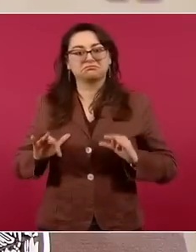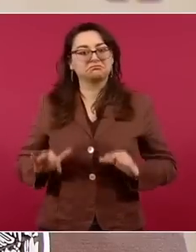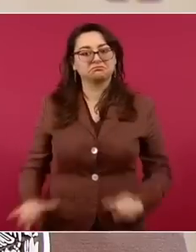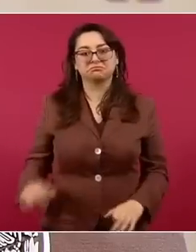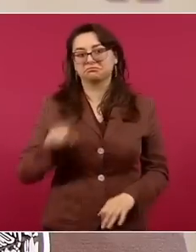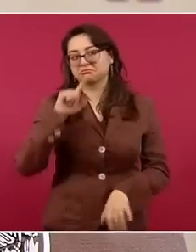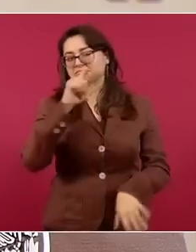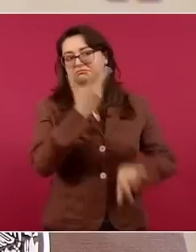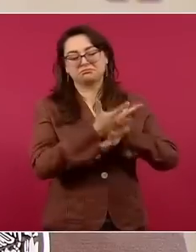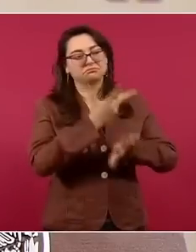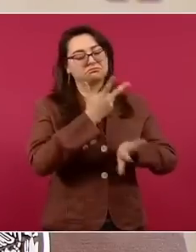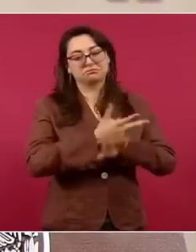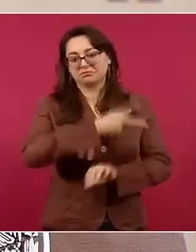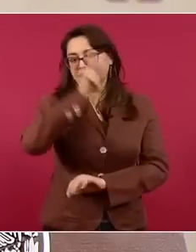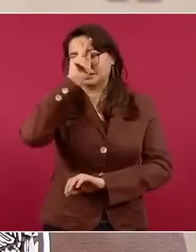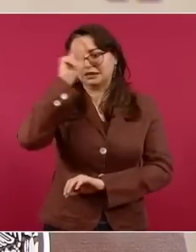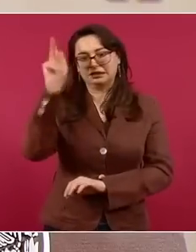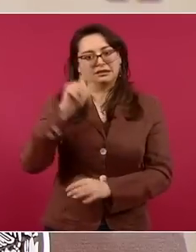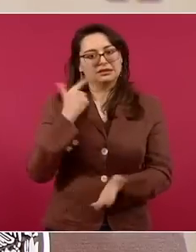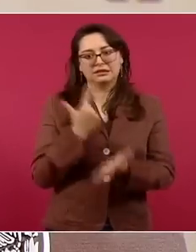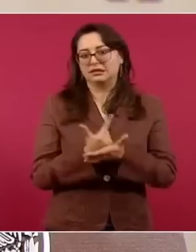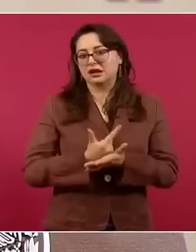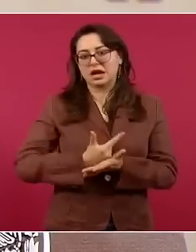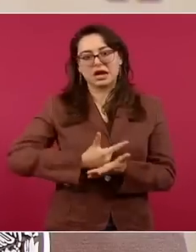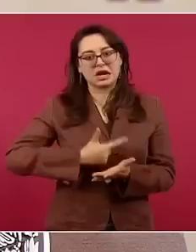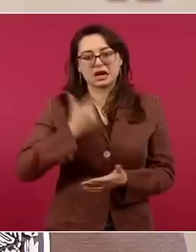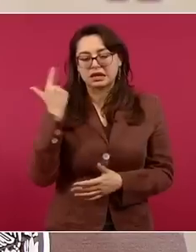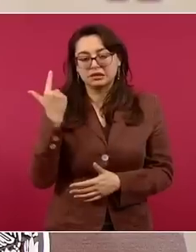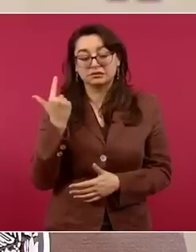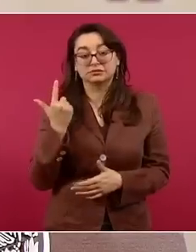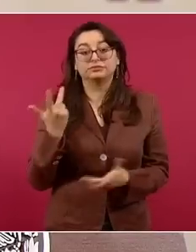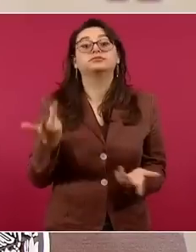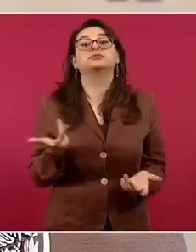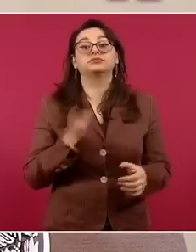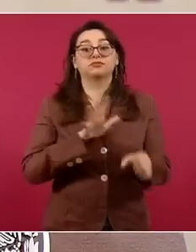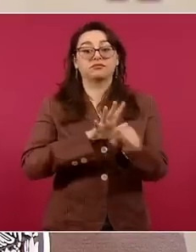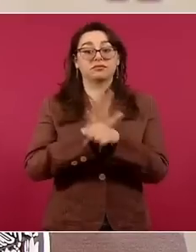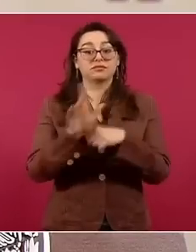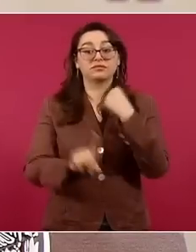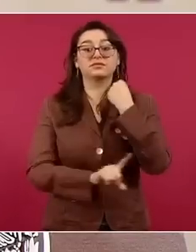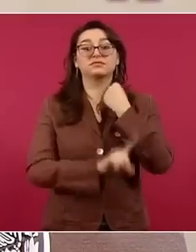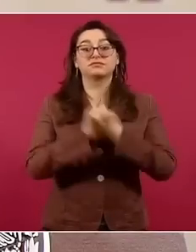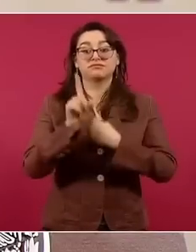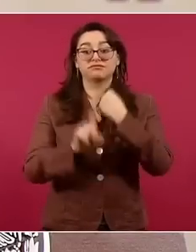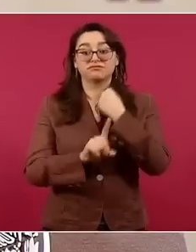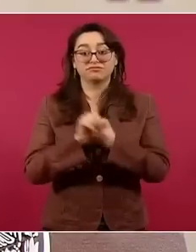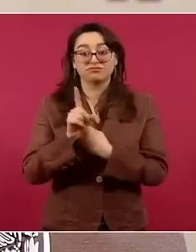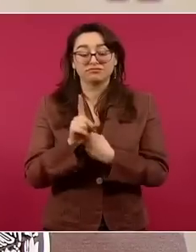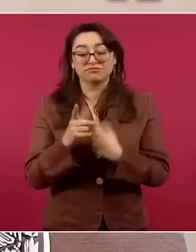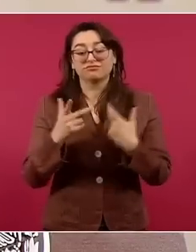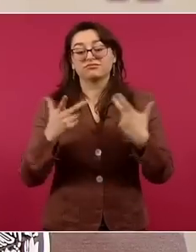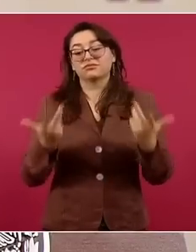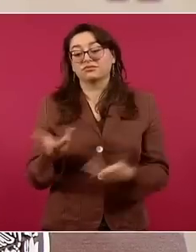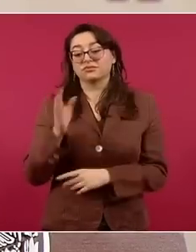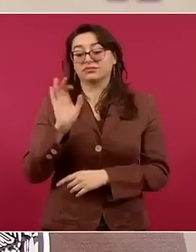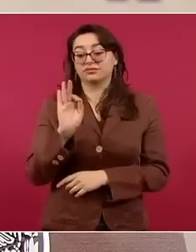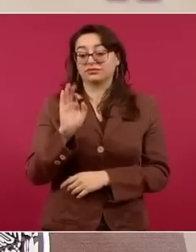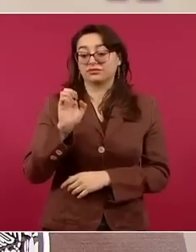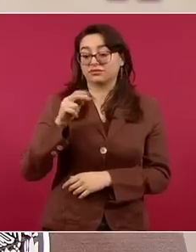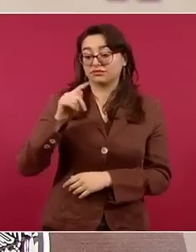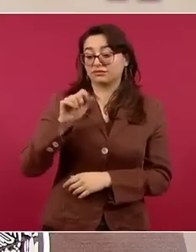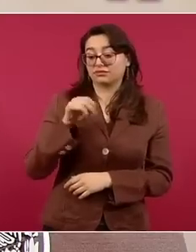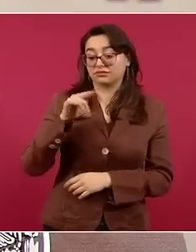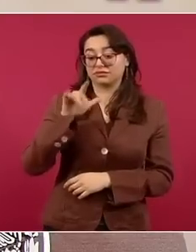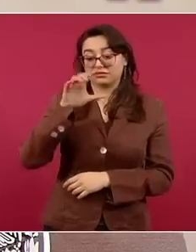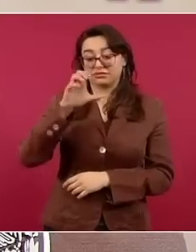esto tiene que ver también con el hecho de que la epidemia de fentanilo es una epidemia importada. Estados Unidos, desde